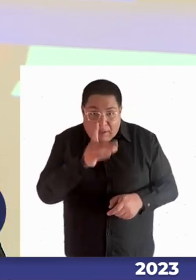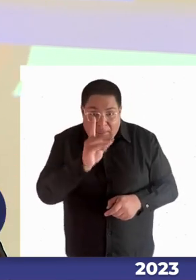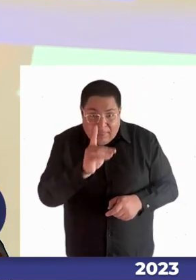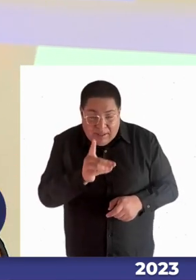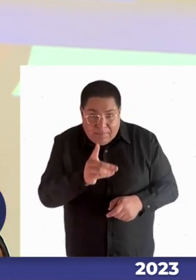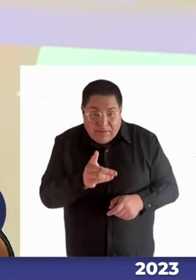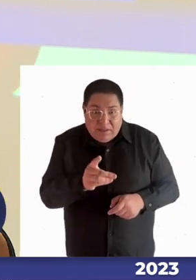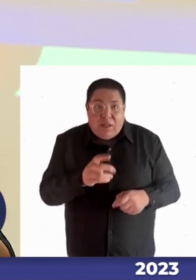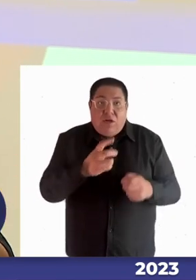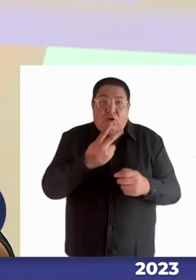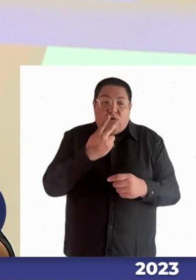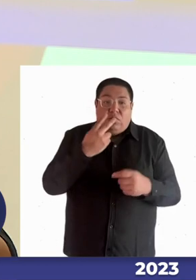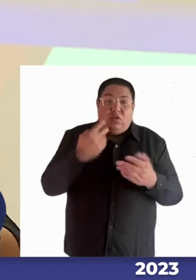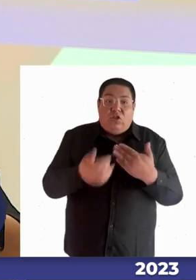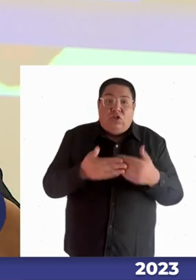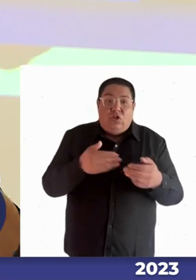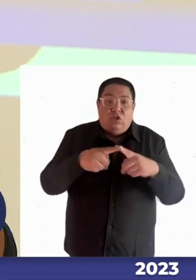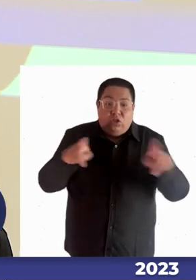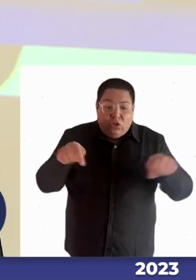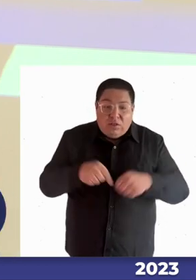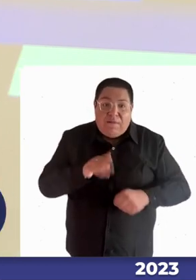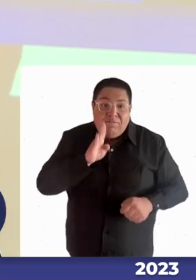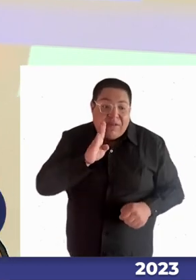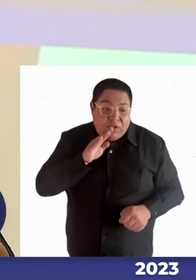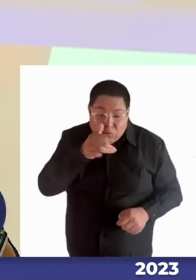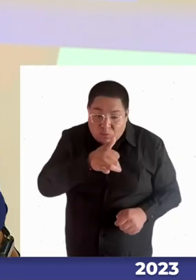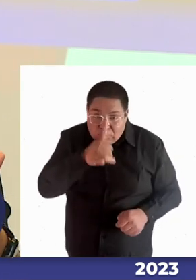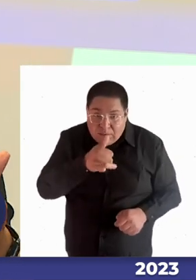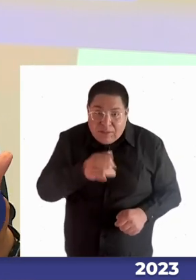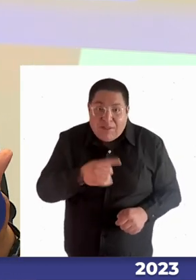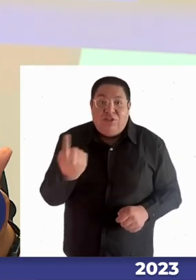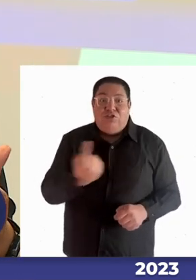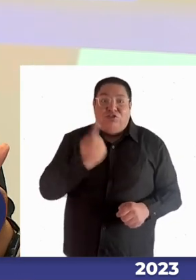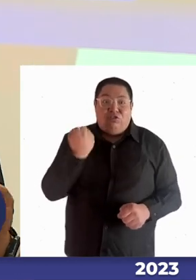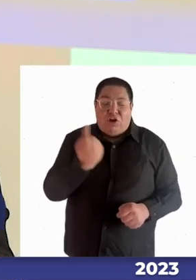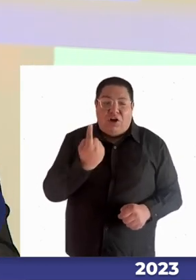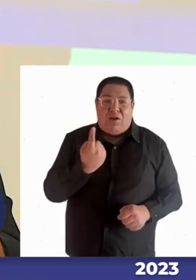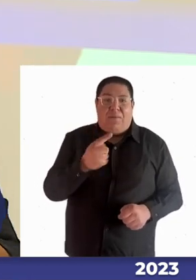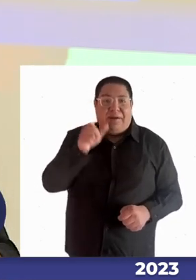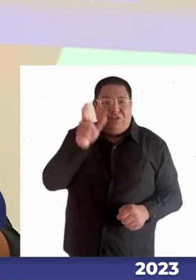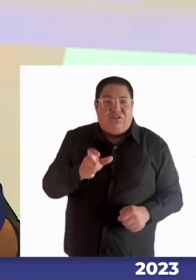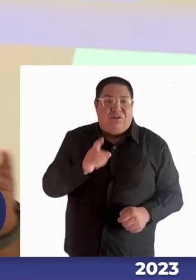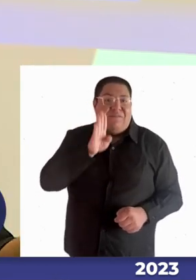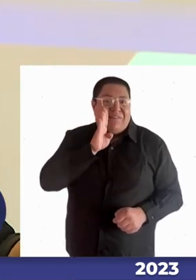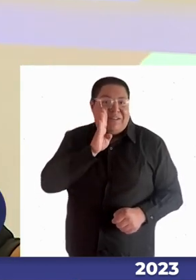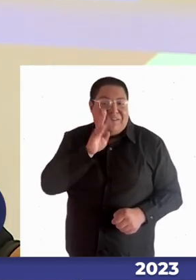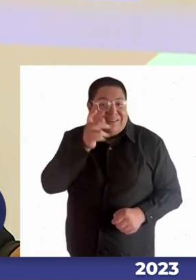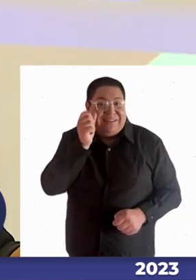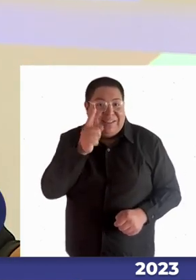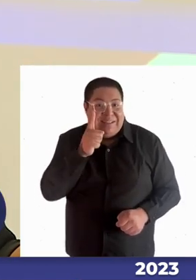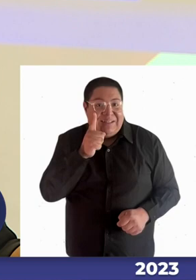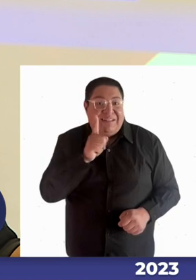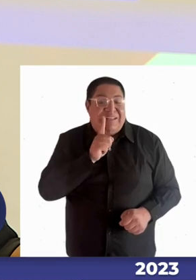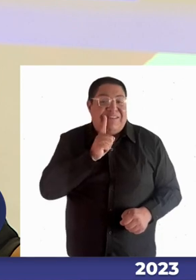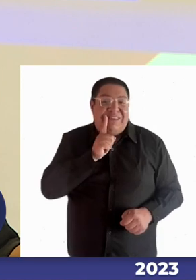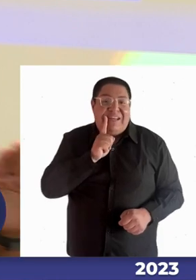ver en que el baño está sucio y por eso que solo ella tiene que usar el baño. Temas que son básicos,